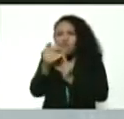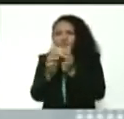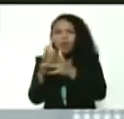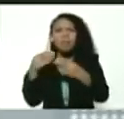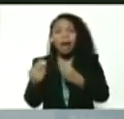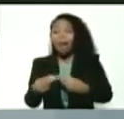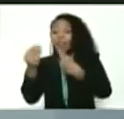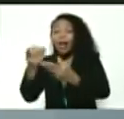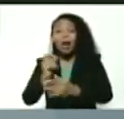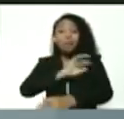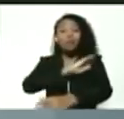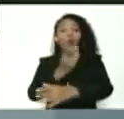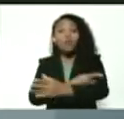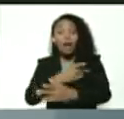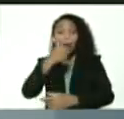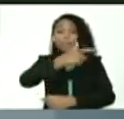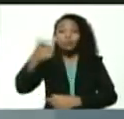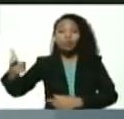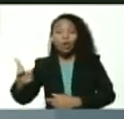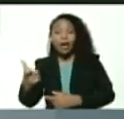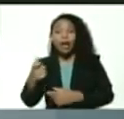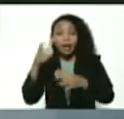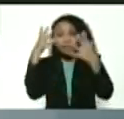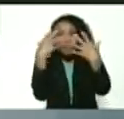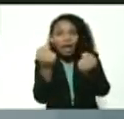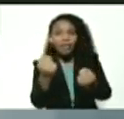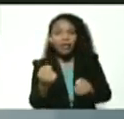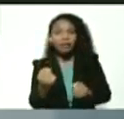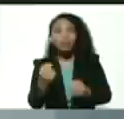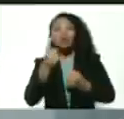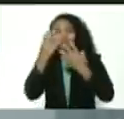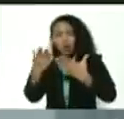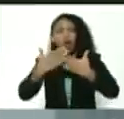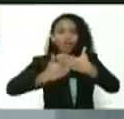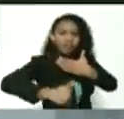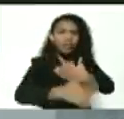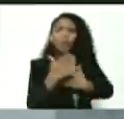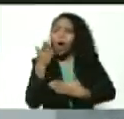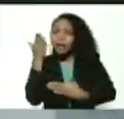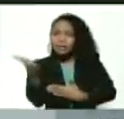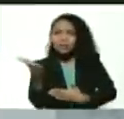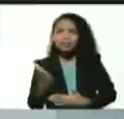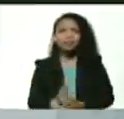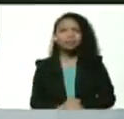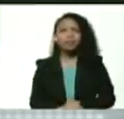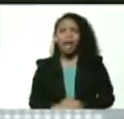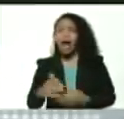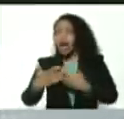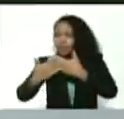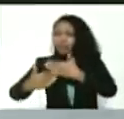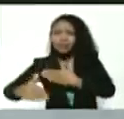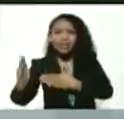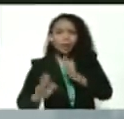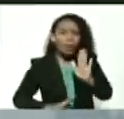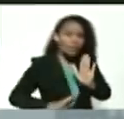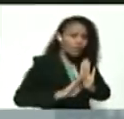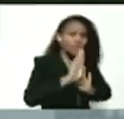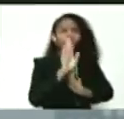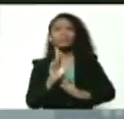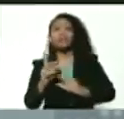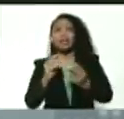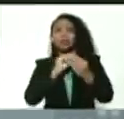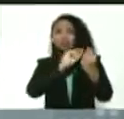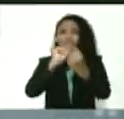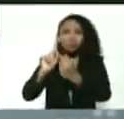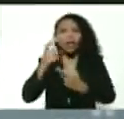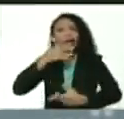darle el poder a la clase obrera ¿se entiende? bueno avancemos por ahí avancemos por ahí con la crítica la autocrítica